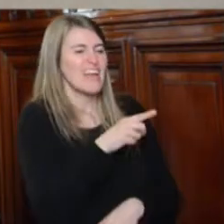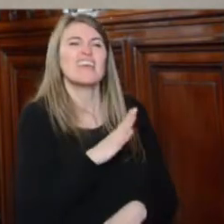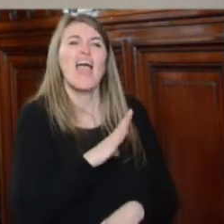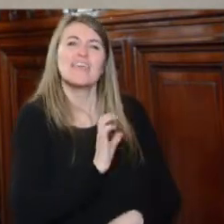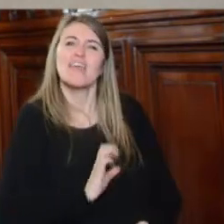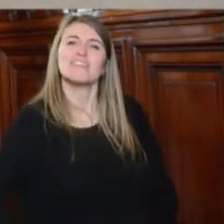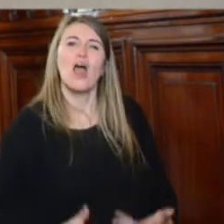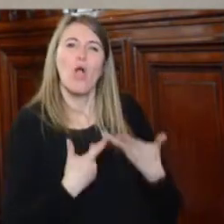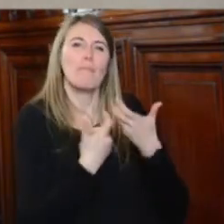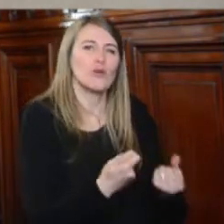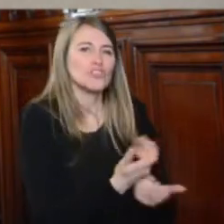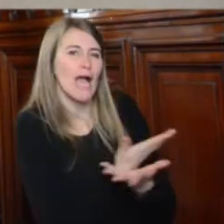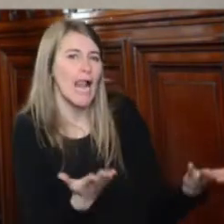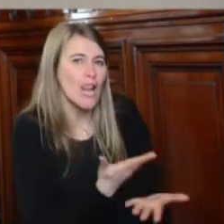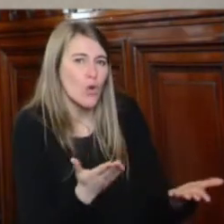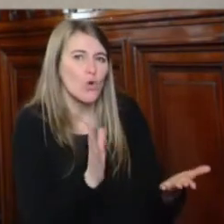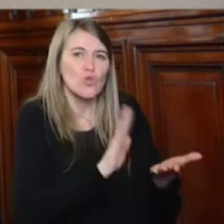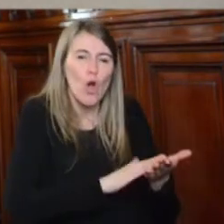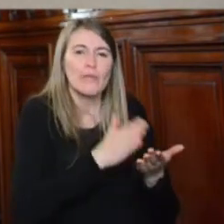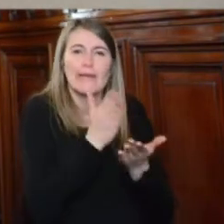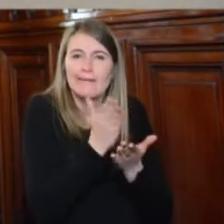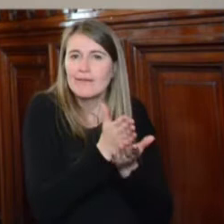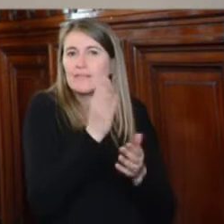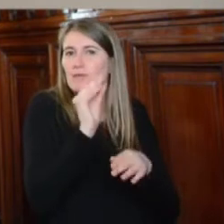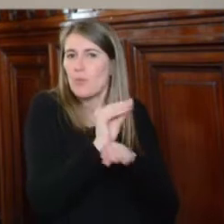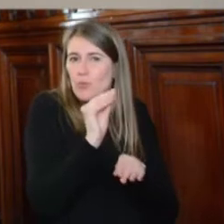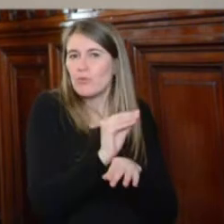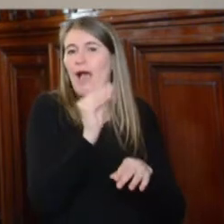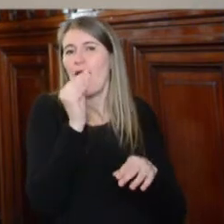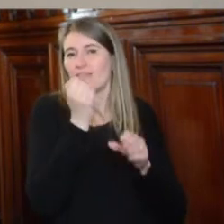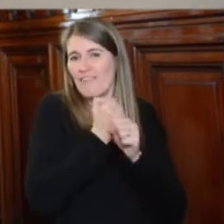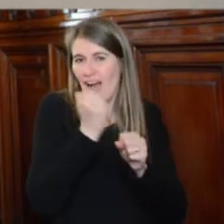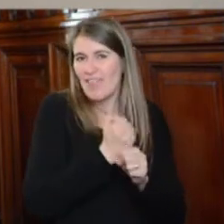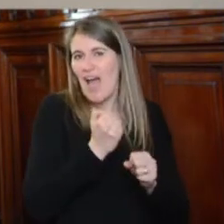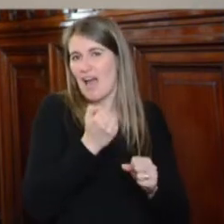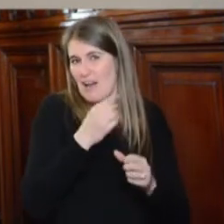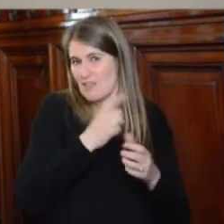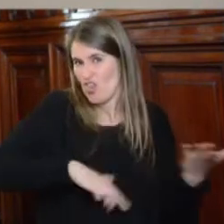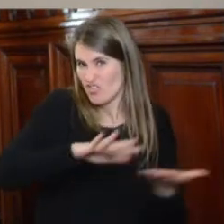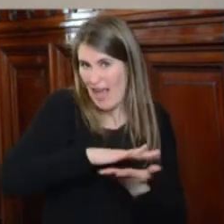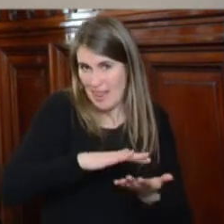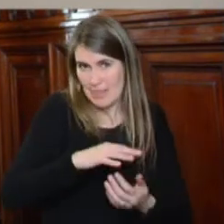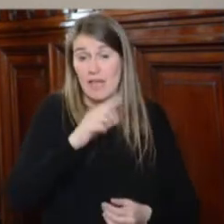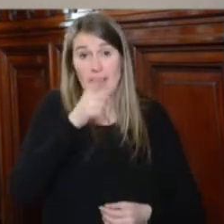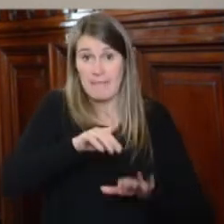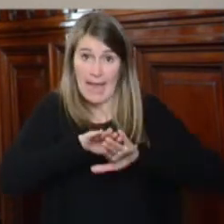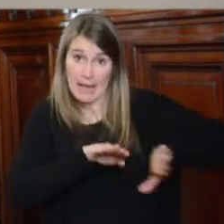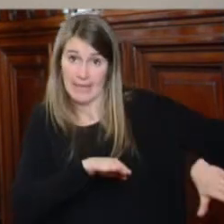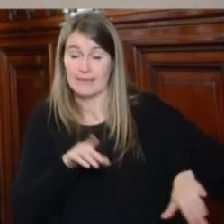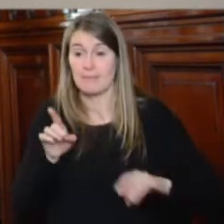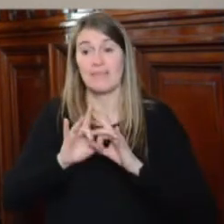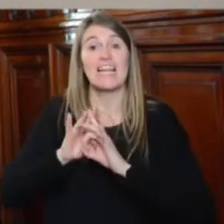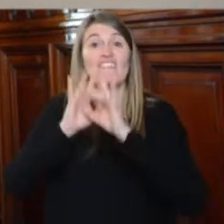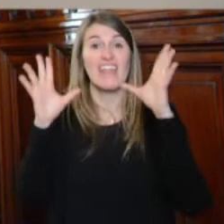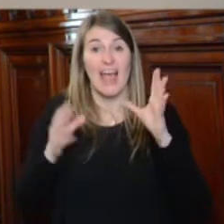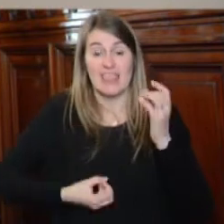en sus manos a los derechos económicos, sociales y culturales y también quisiera hacer un llamado más allá de la libertad de expresión